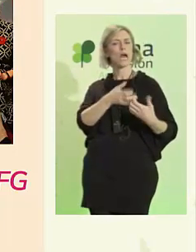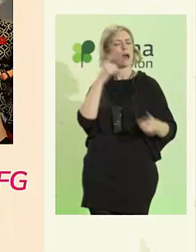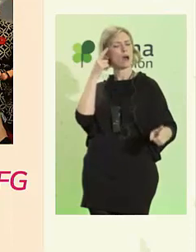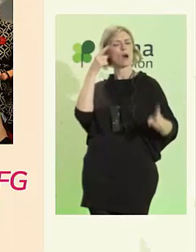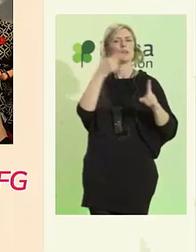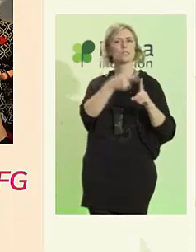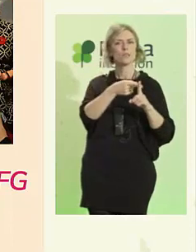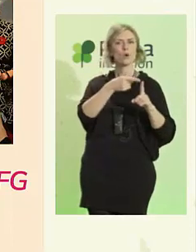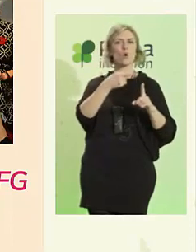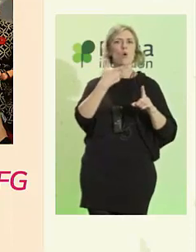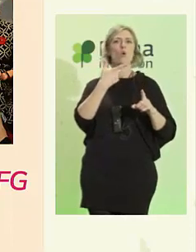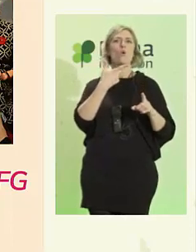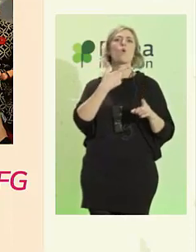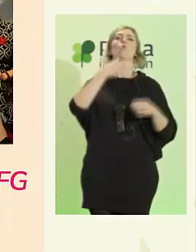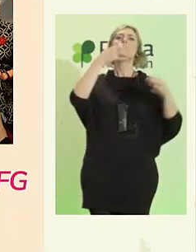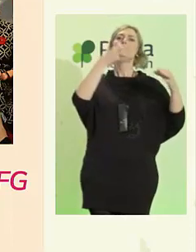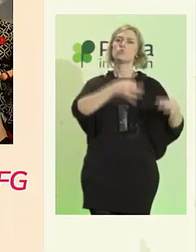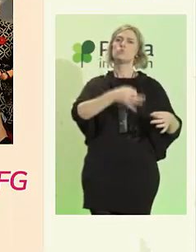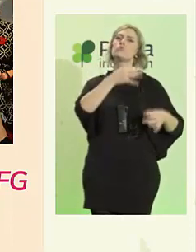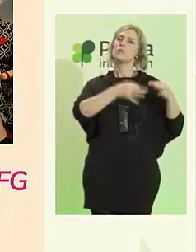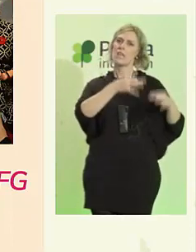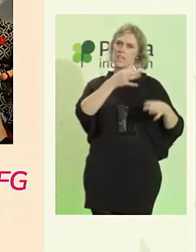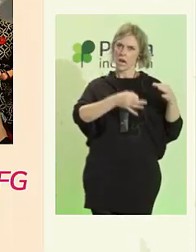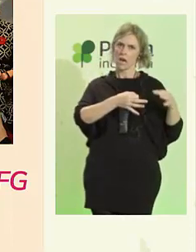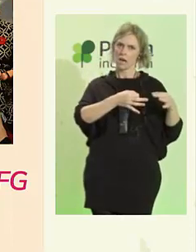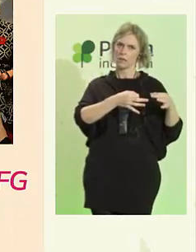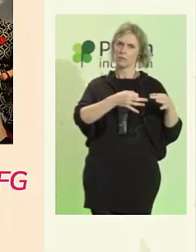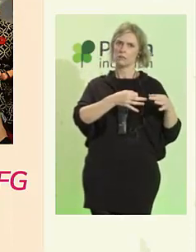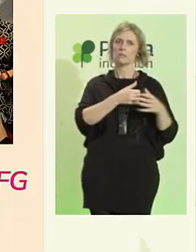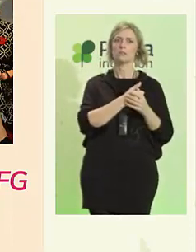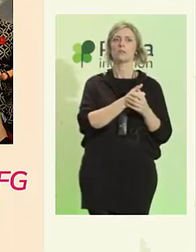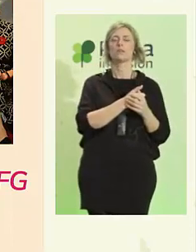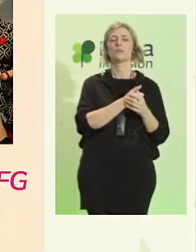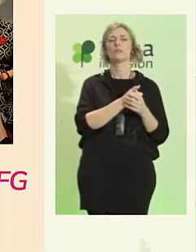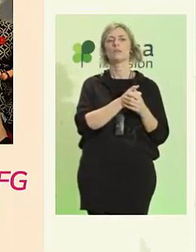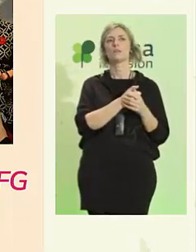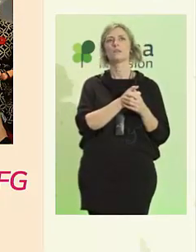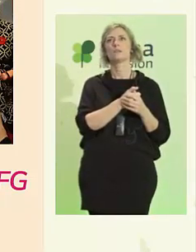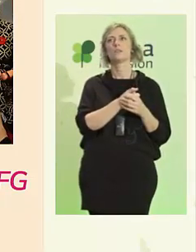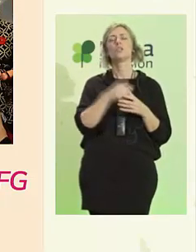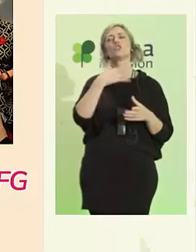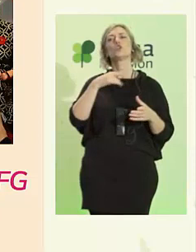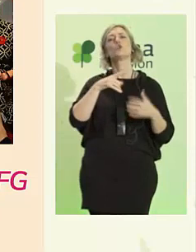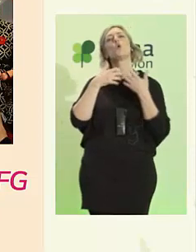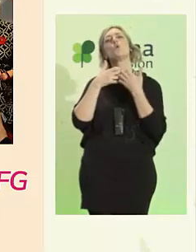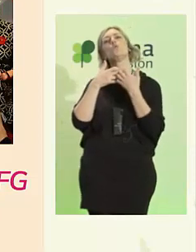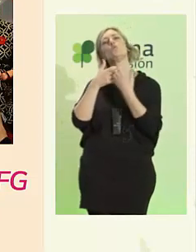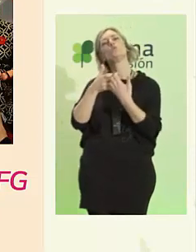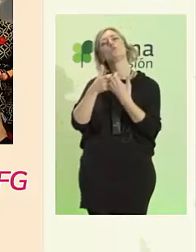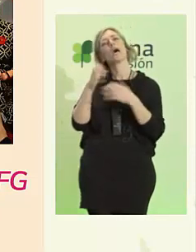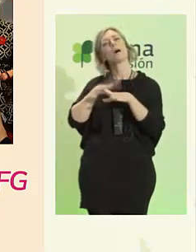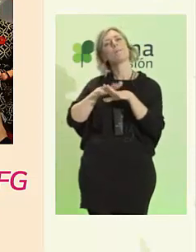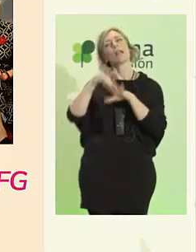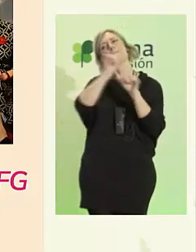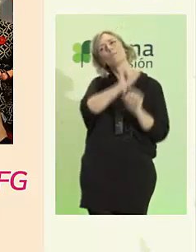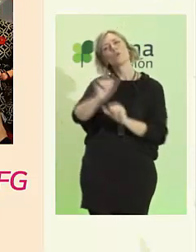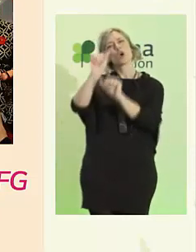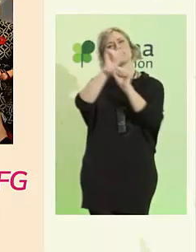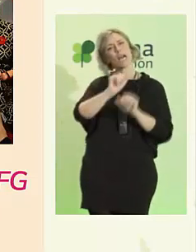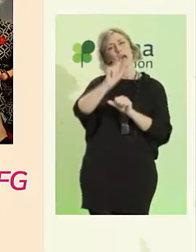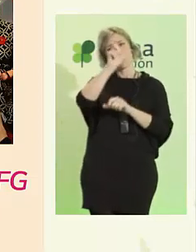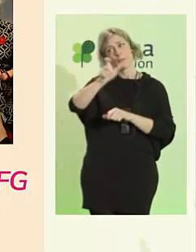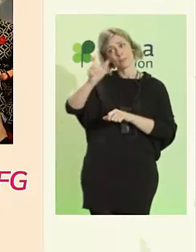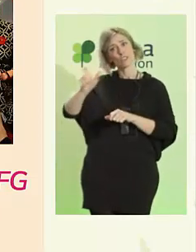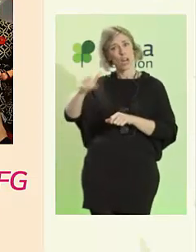Tenemos que luchar para proteger y preservar a alguien o algo que aprecias. A veces